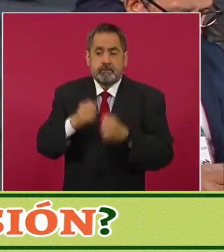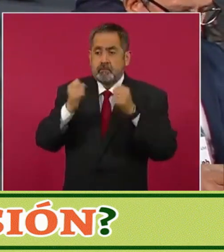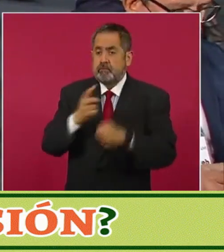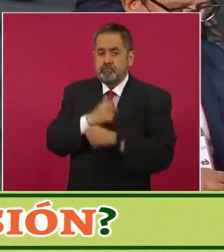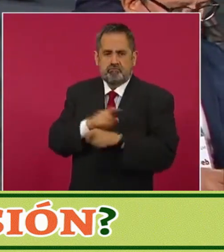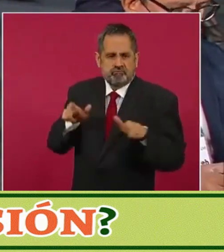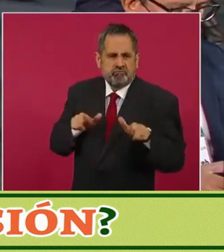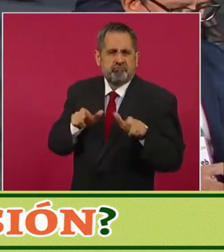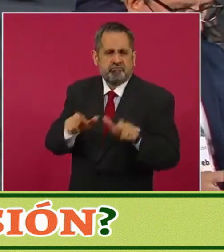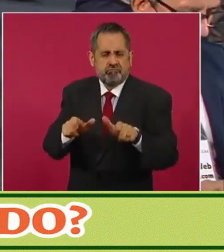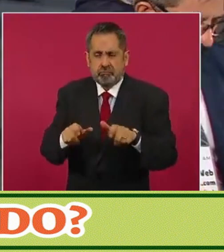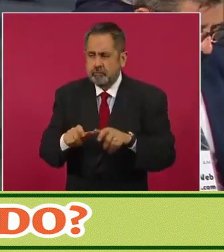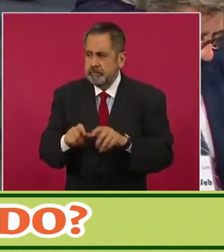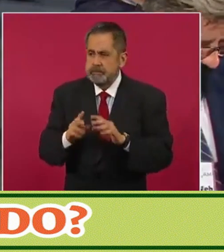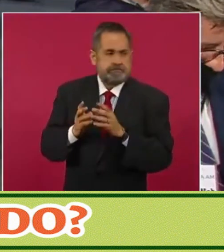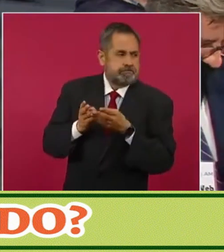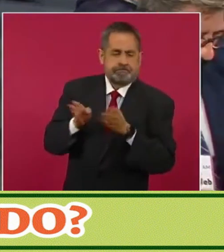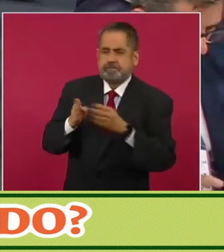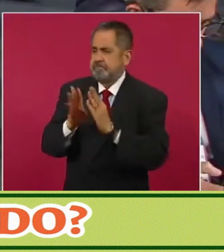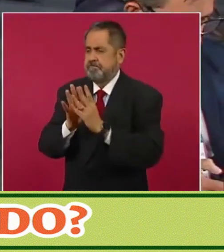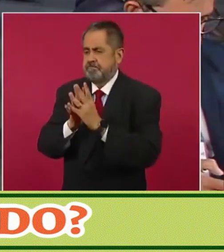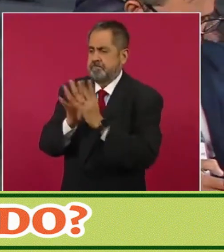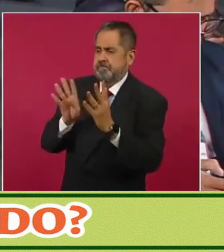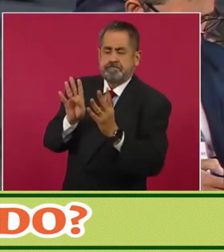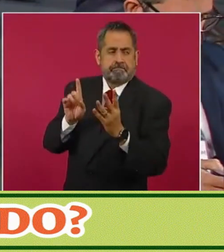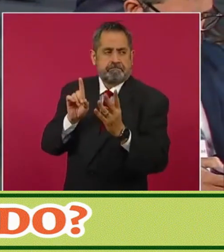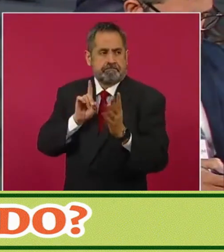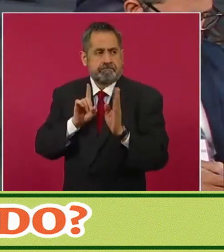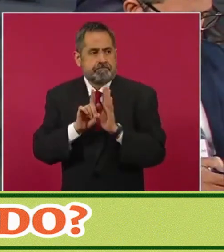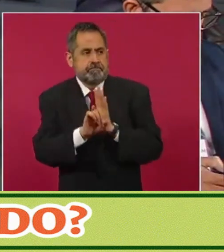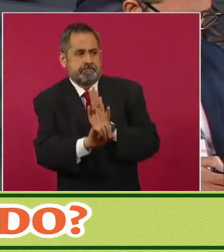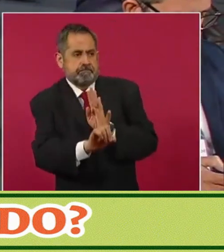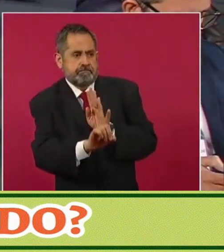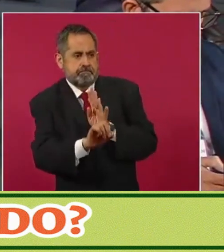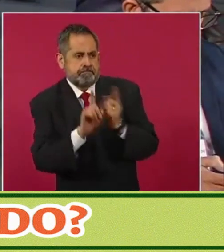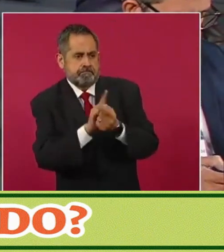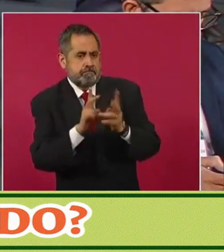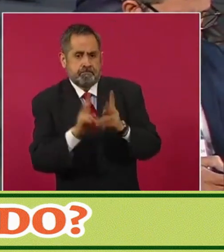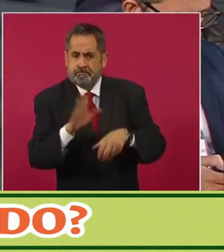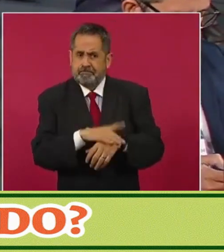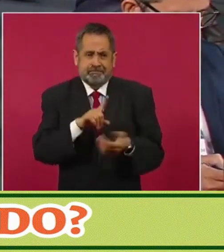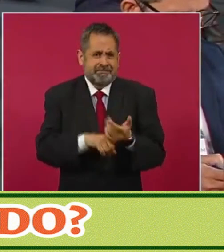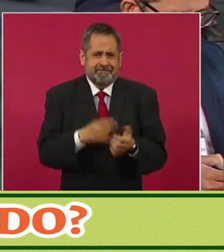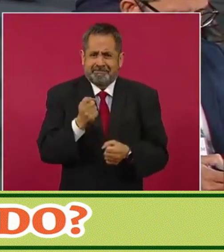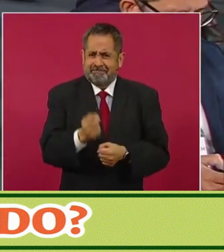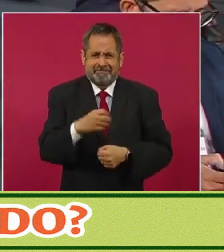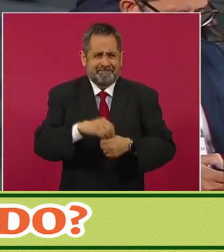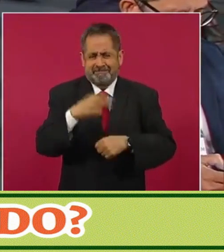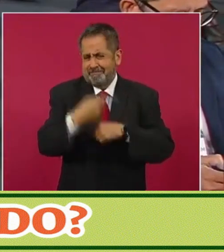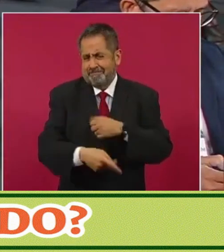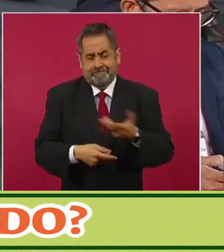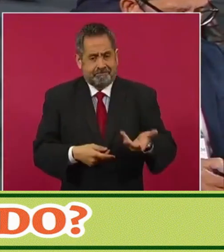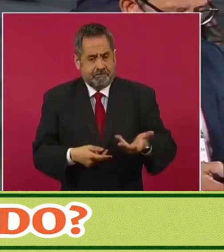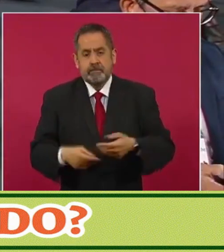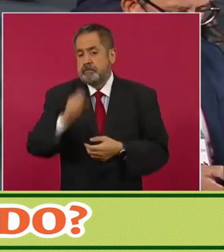incluso me tuvieron que abrir valla para poder entrevistarlo, porque así están las elecciones. Y fíjese que también